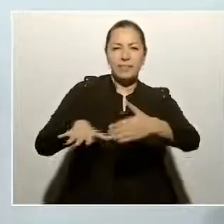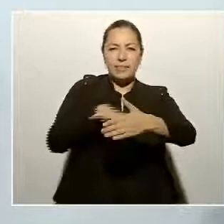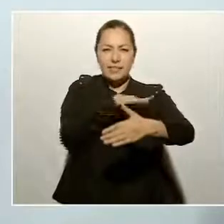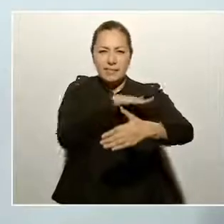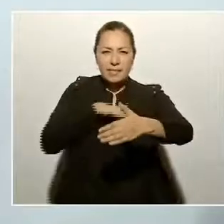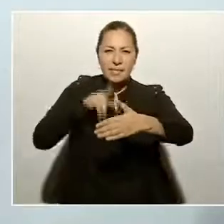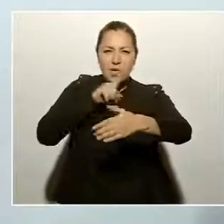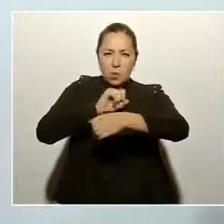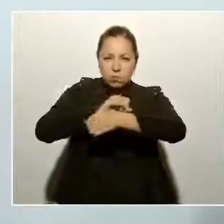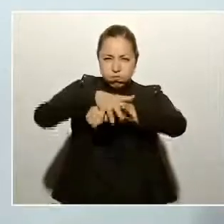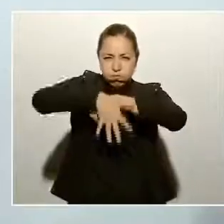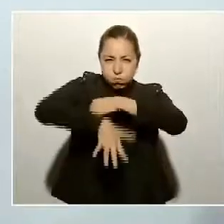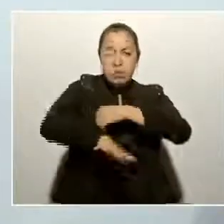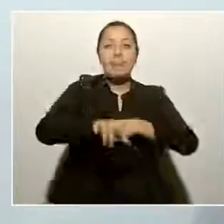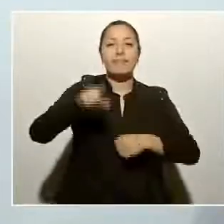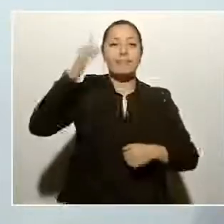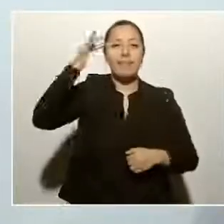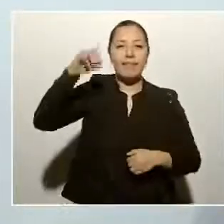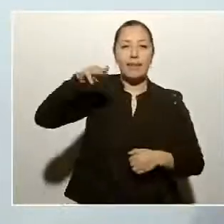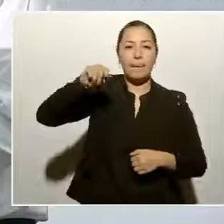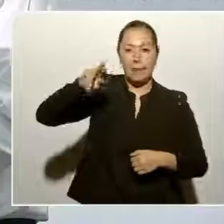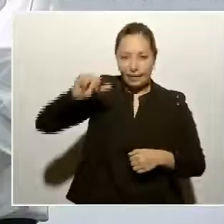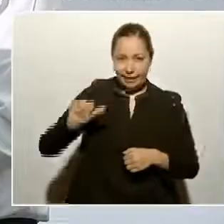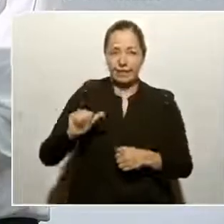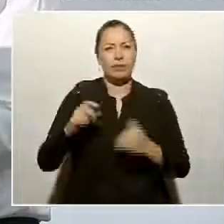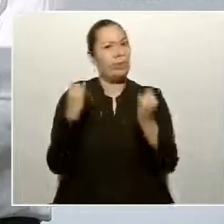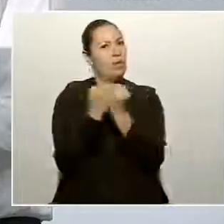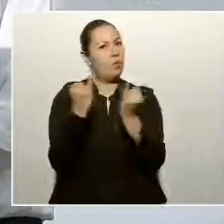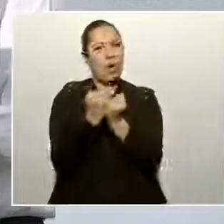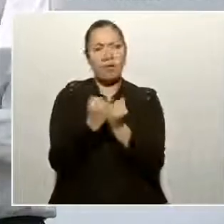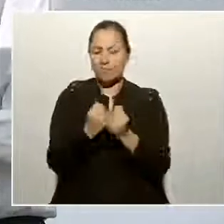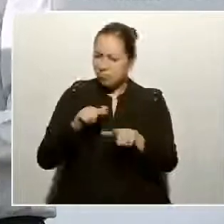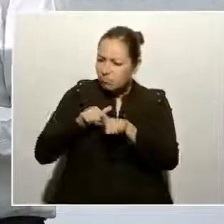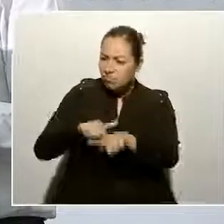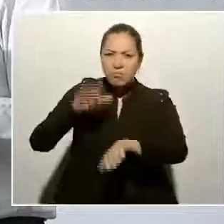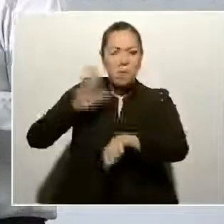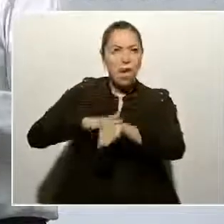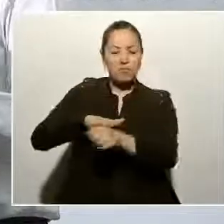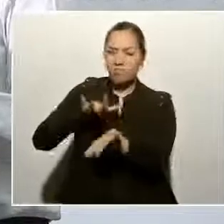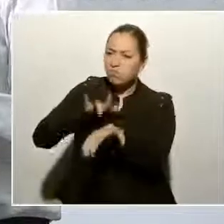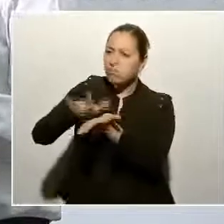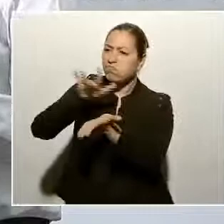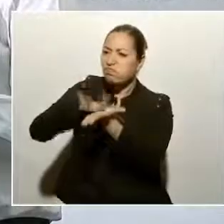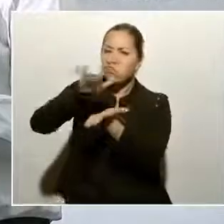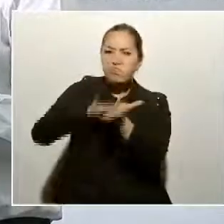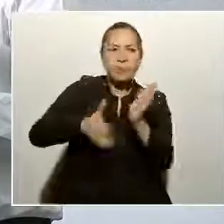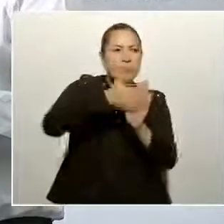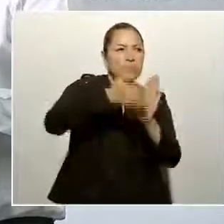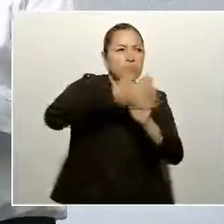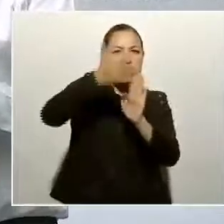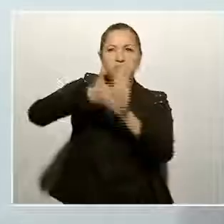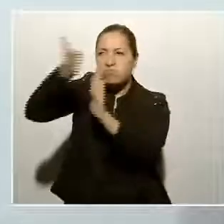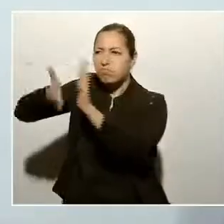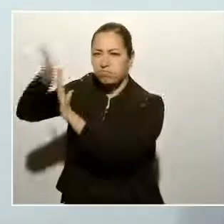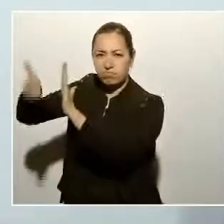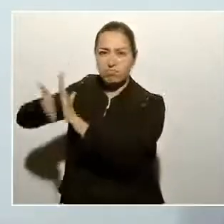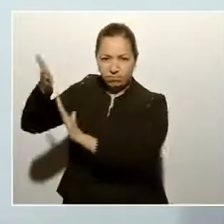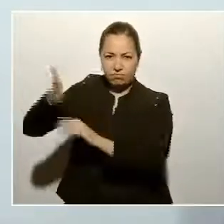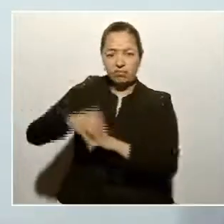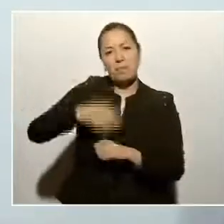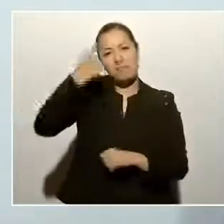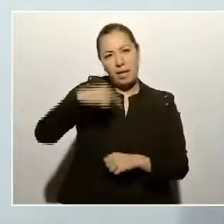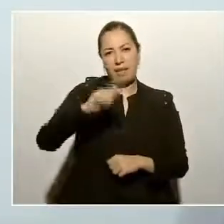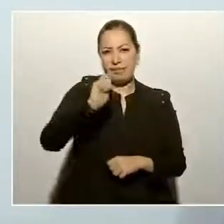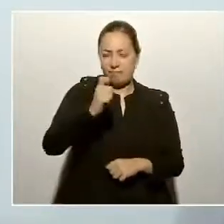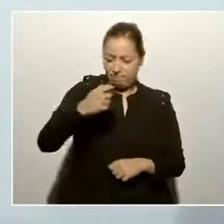de seguir apoyando con infraestructura para